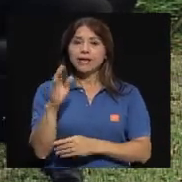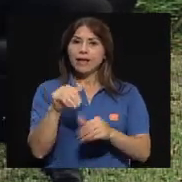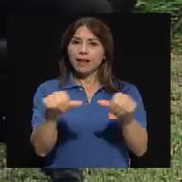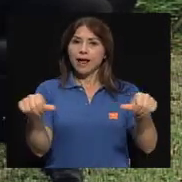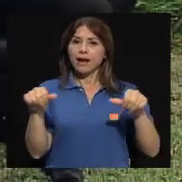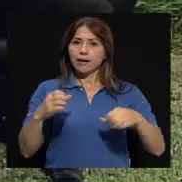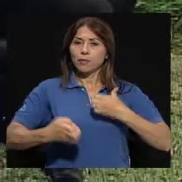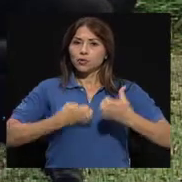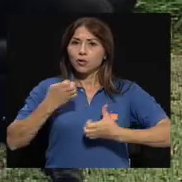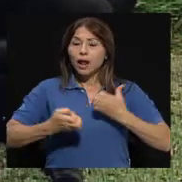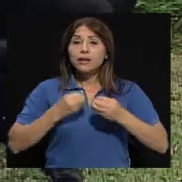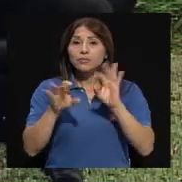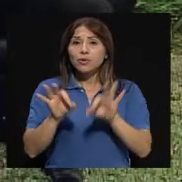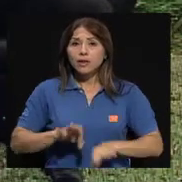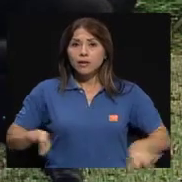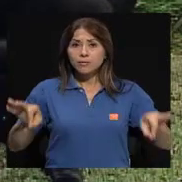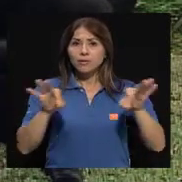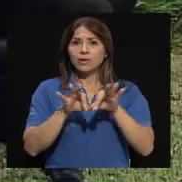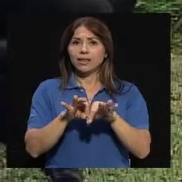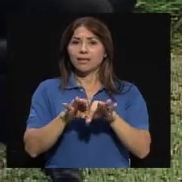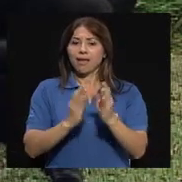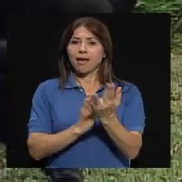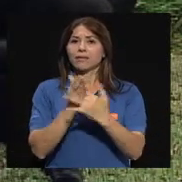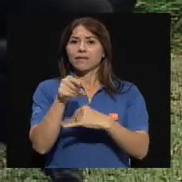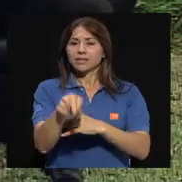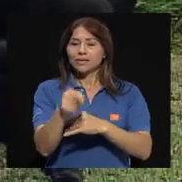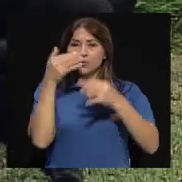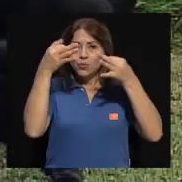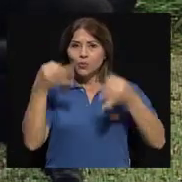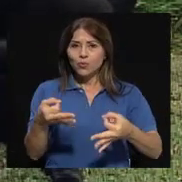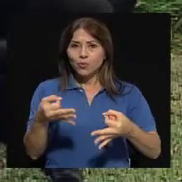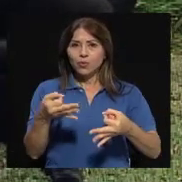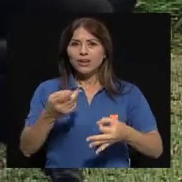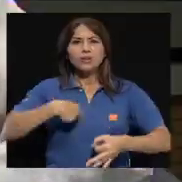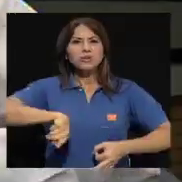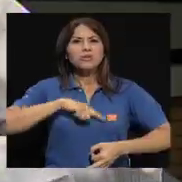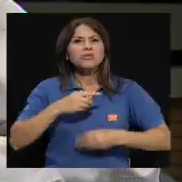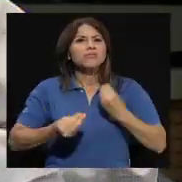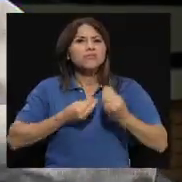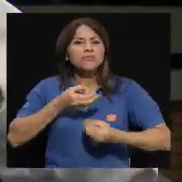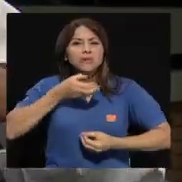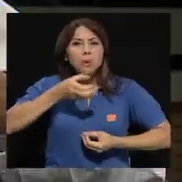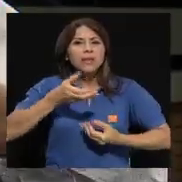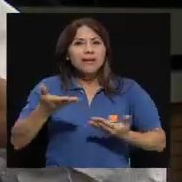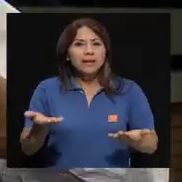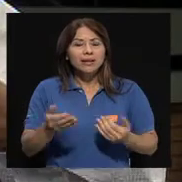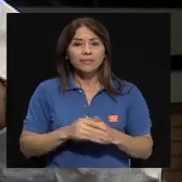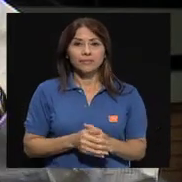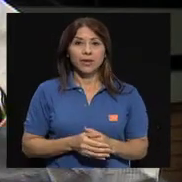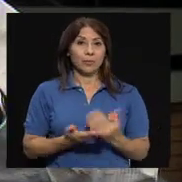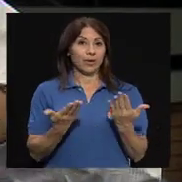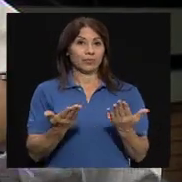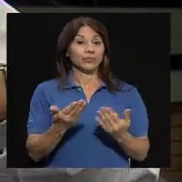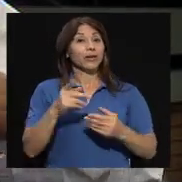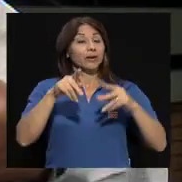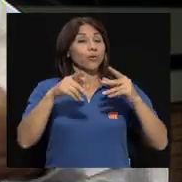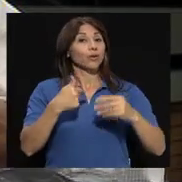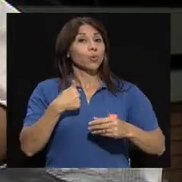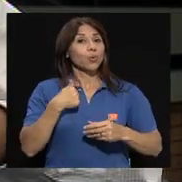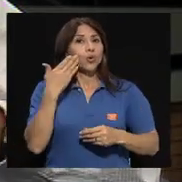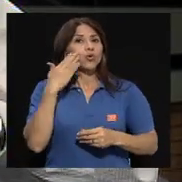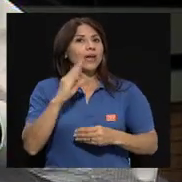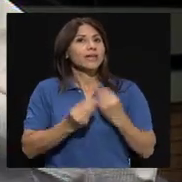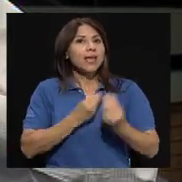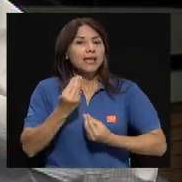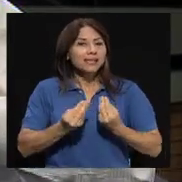tomar nuestras decisiones. ¿Cómo debemos actuar? ¿Qué es lo recomendable? Bueno, el temor nace de lo desconocido,